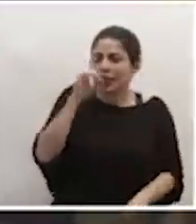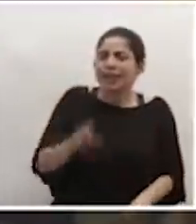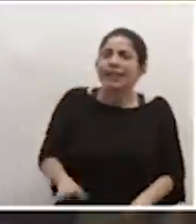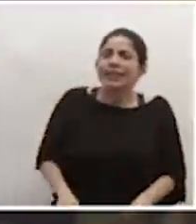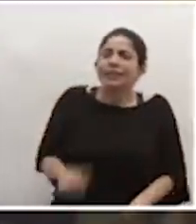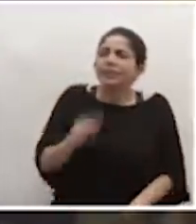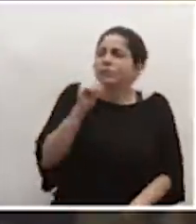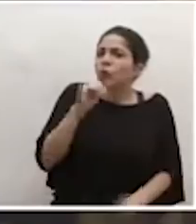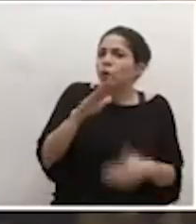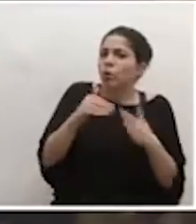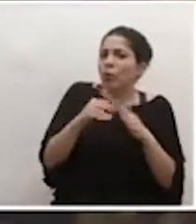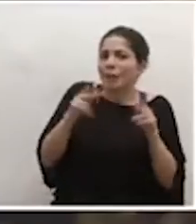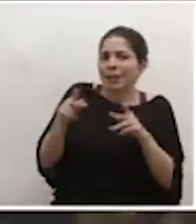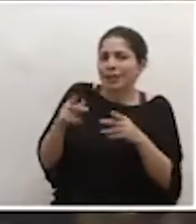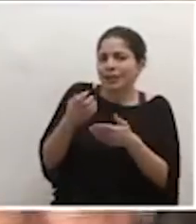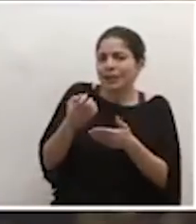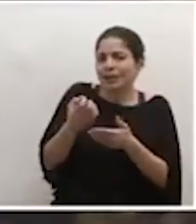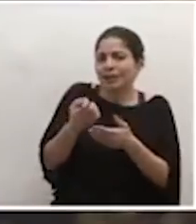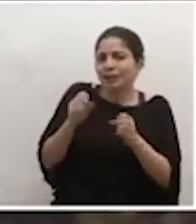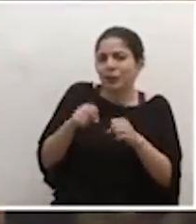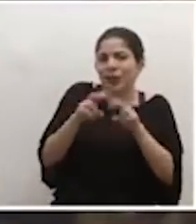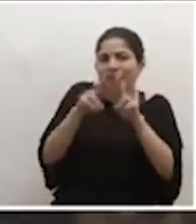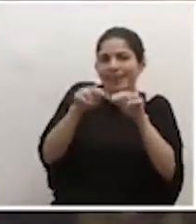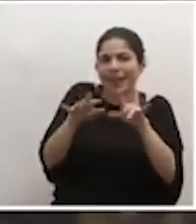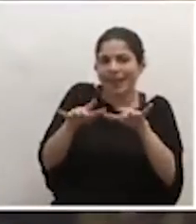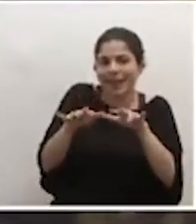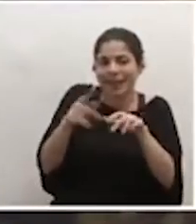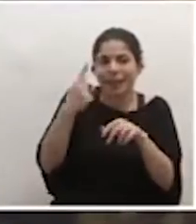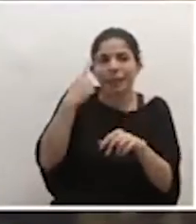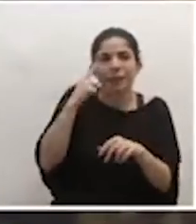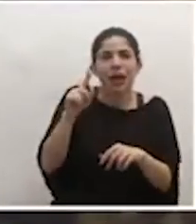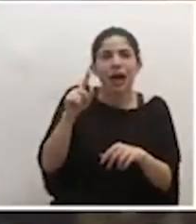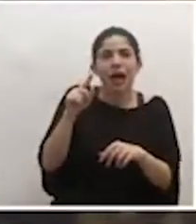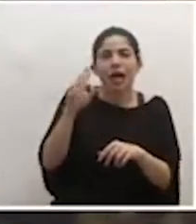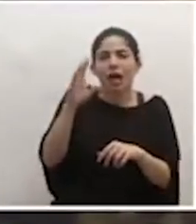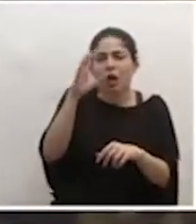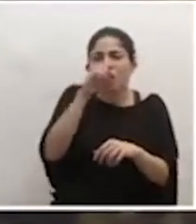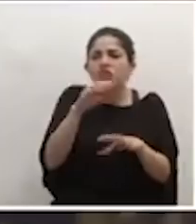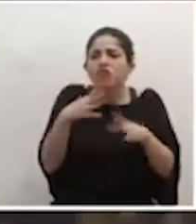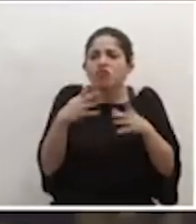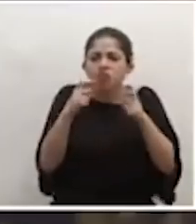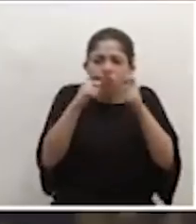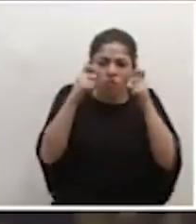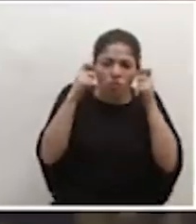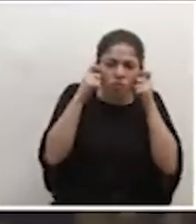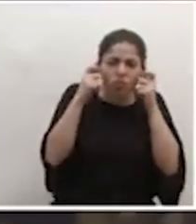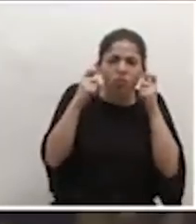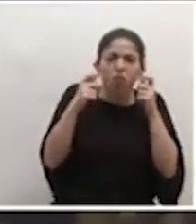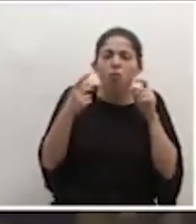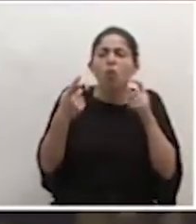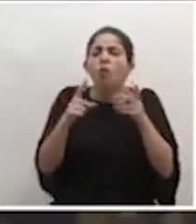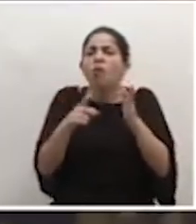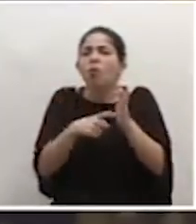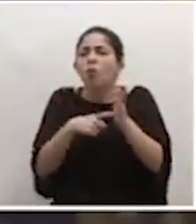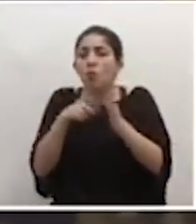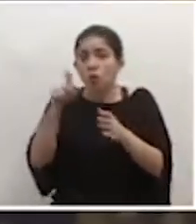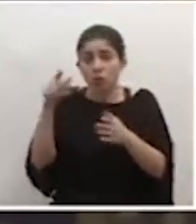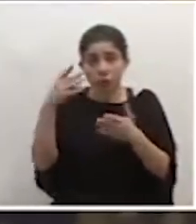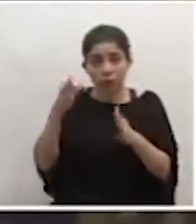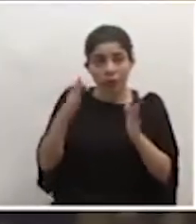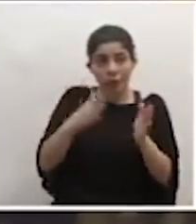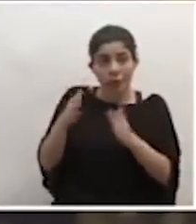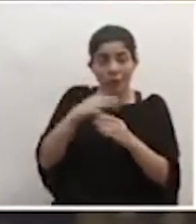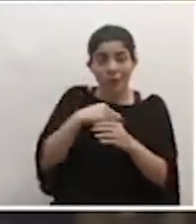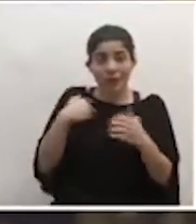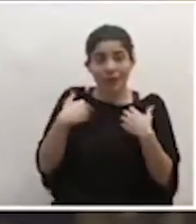no todas las personas tienen acceso a las plataformas digitales para poder saber cómo colocárselas, que deben tener, ha pensado ya el Ministerio